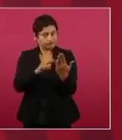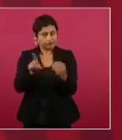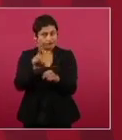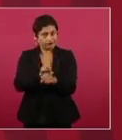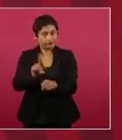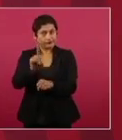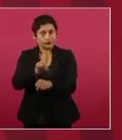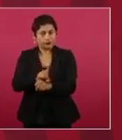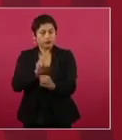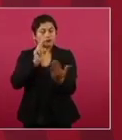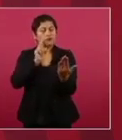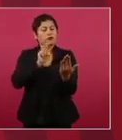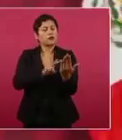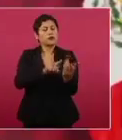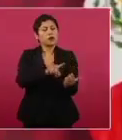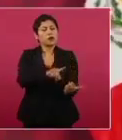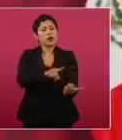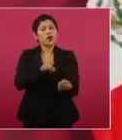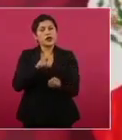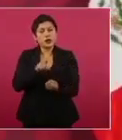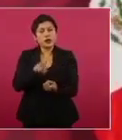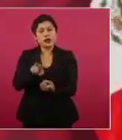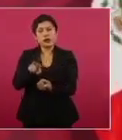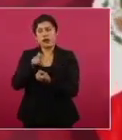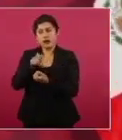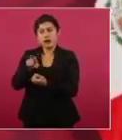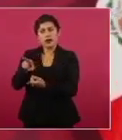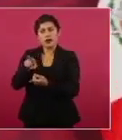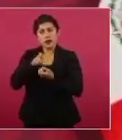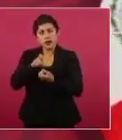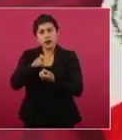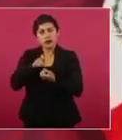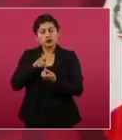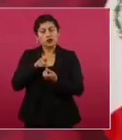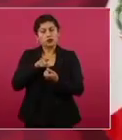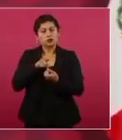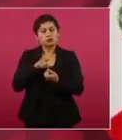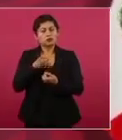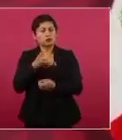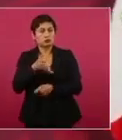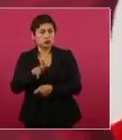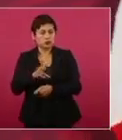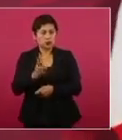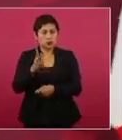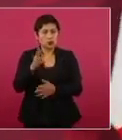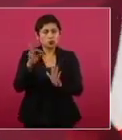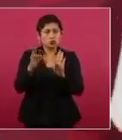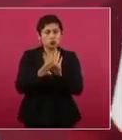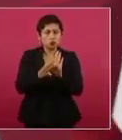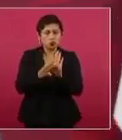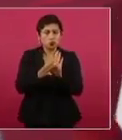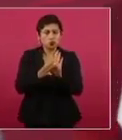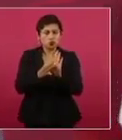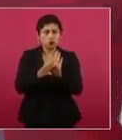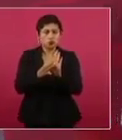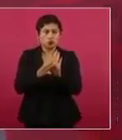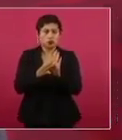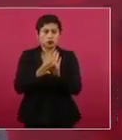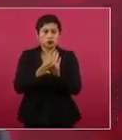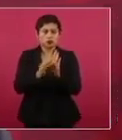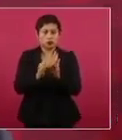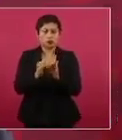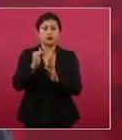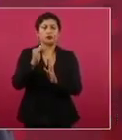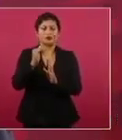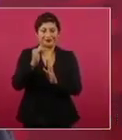el ingreso y estamos como dos puntos arriba en términos